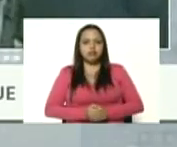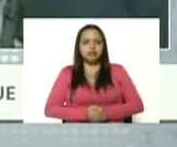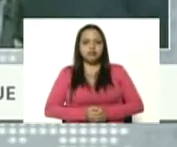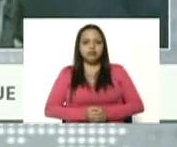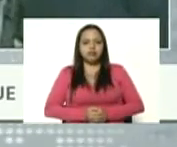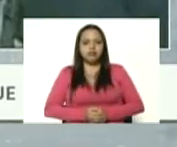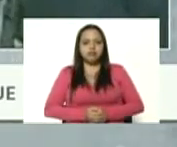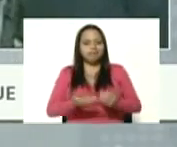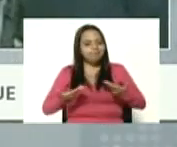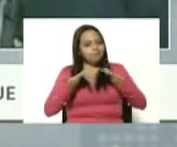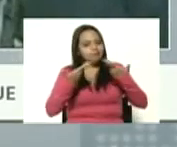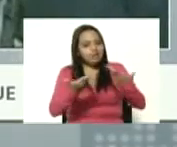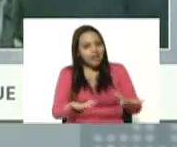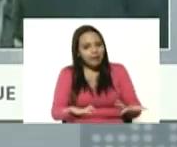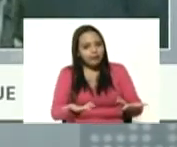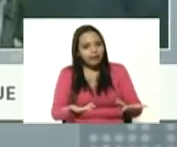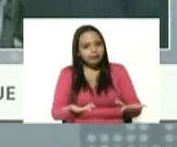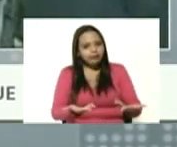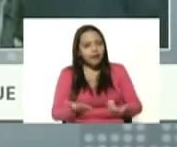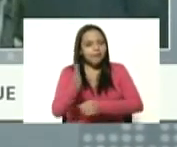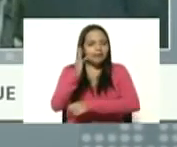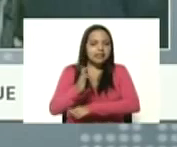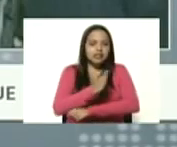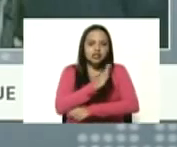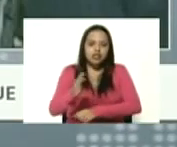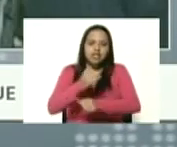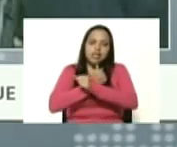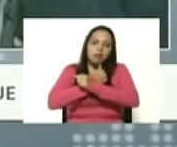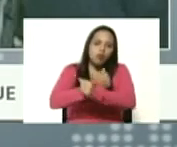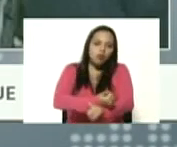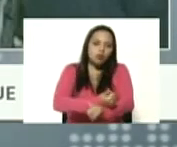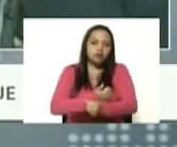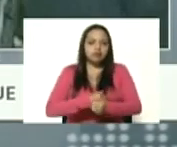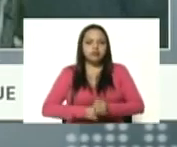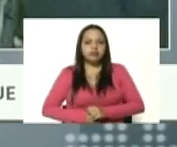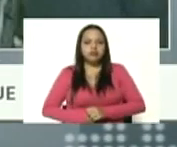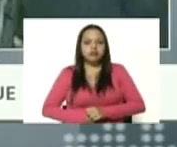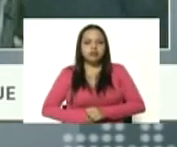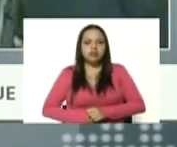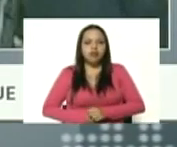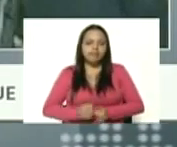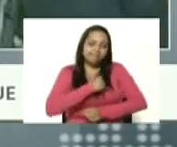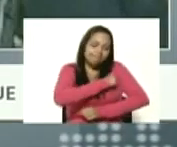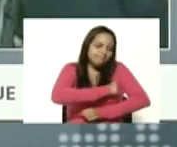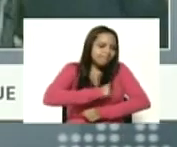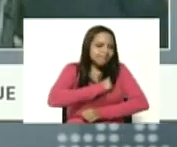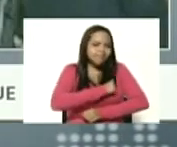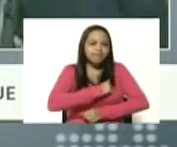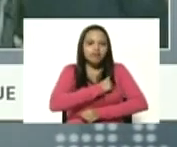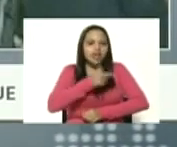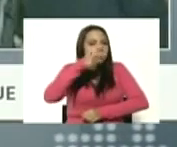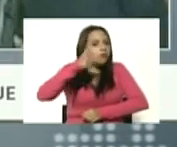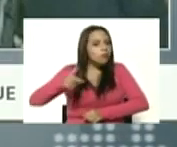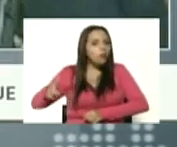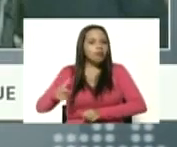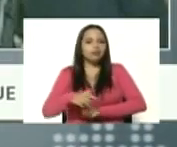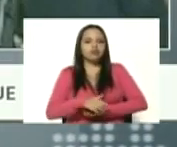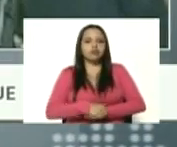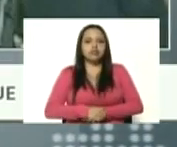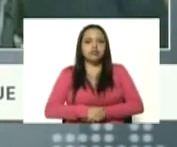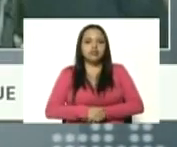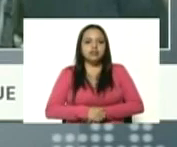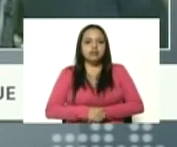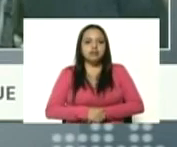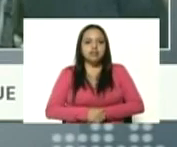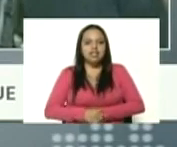enviamos nuestras bendiciones de amor las condolencias de nuestro pueblo de este gran hombre